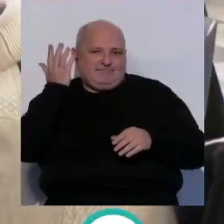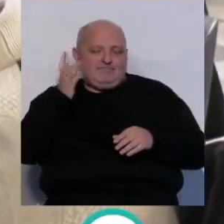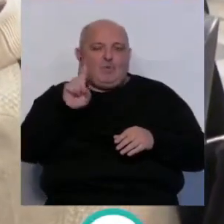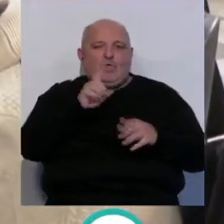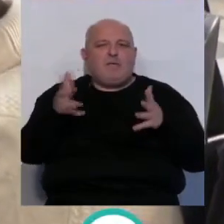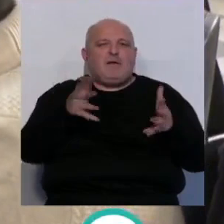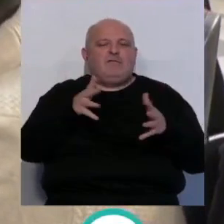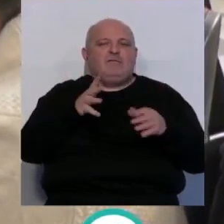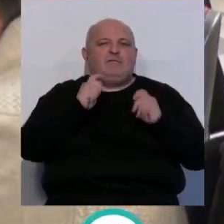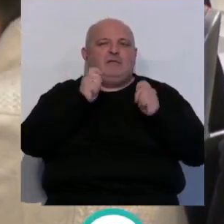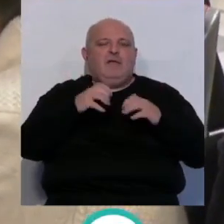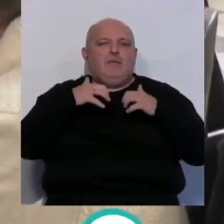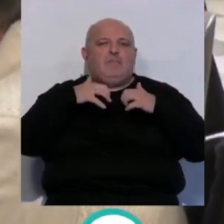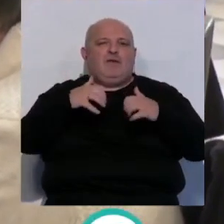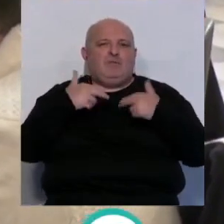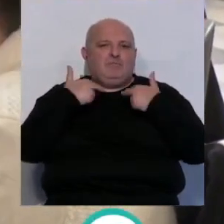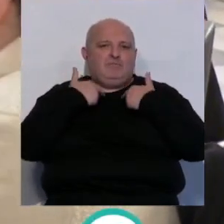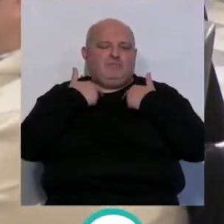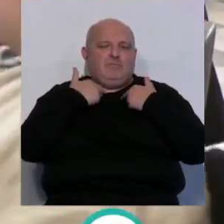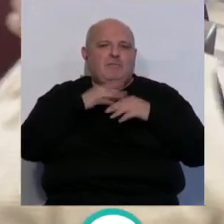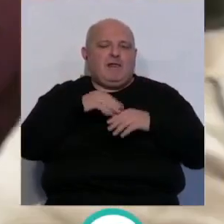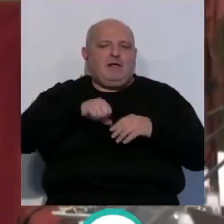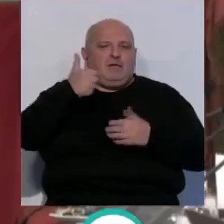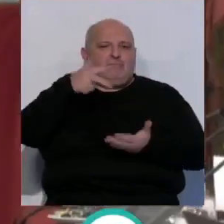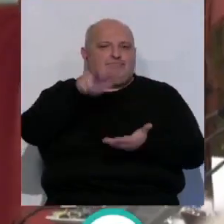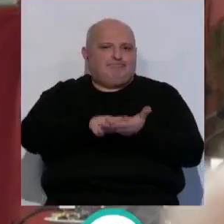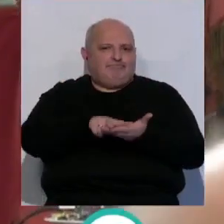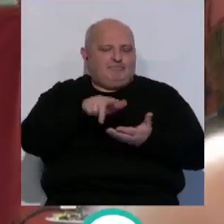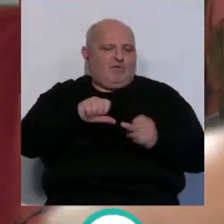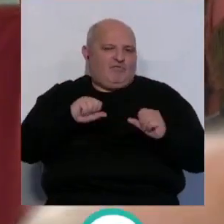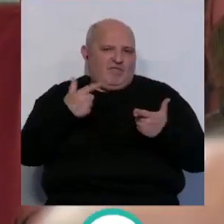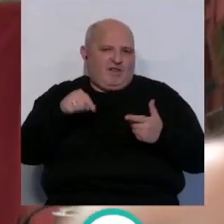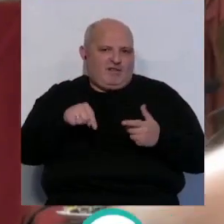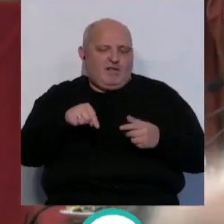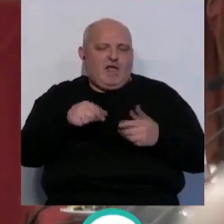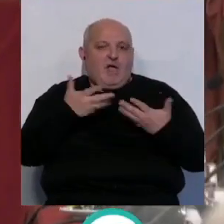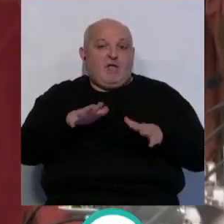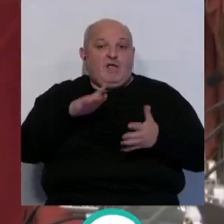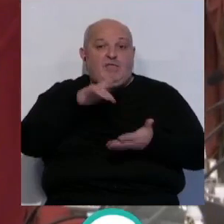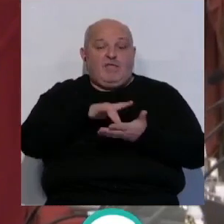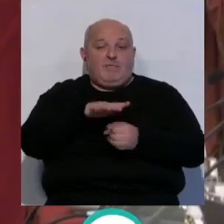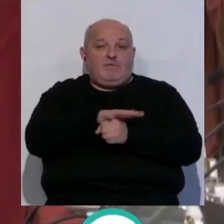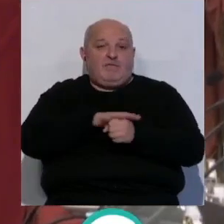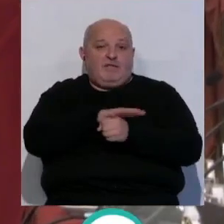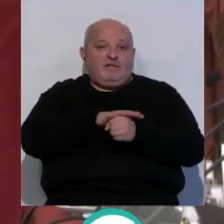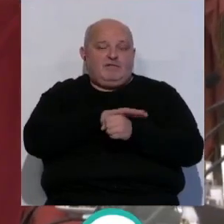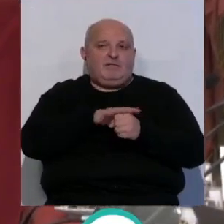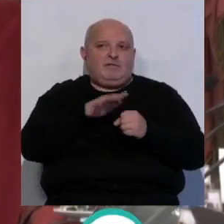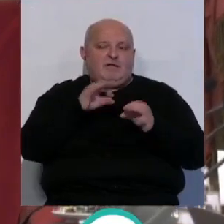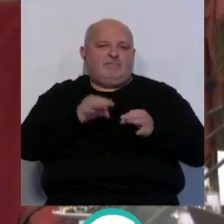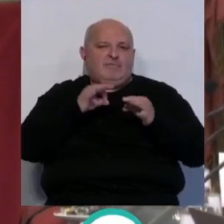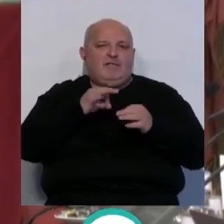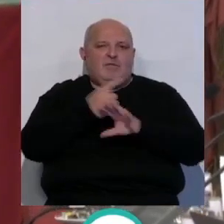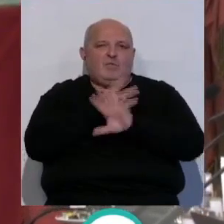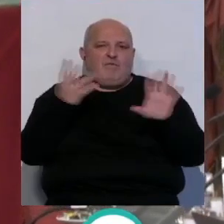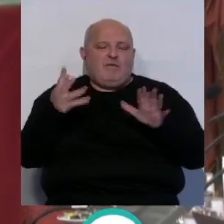1 de marzo se elevará al Pleno de la Corporación Provincial para su ratificación definitiva. Aunque el día de la provincia de Cádiz se conmemora cada